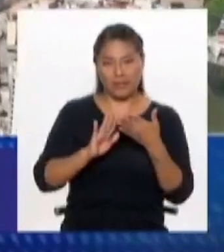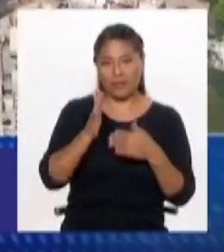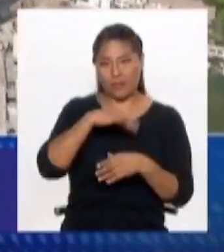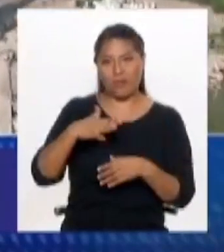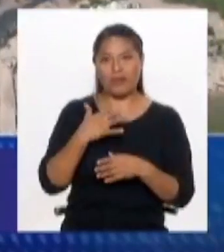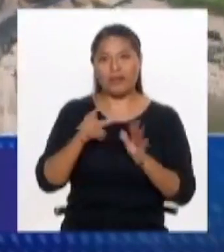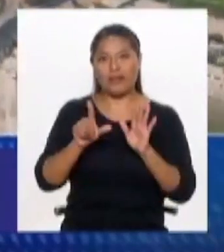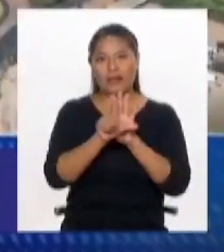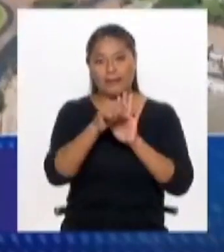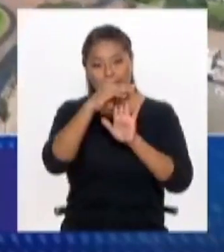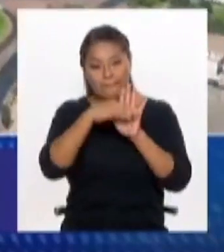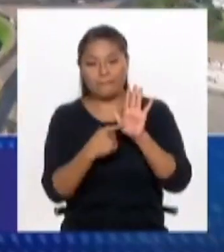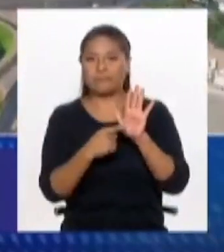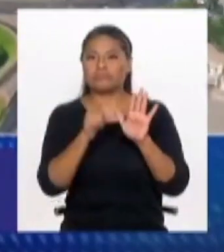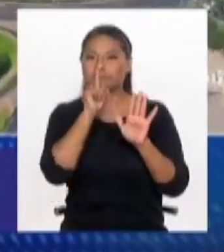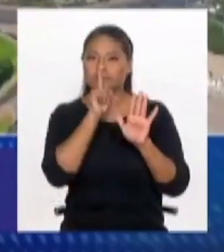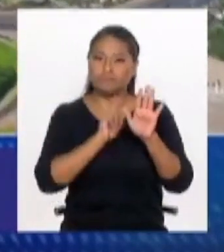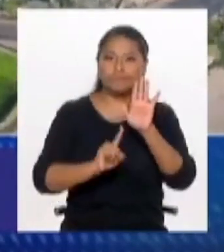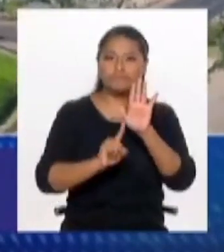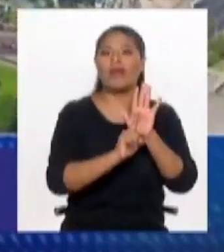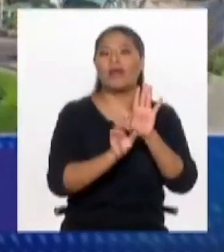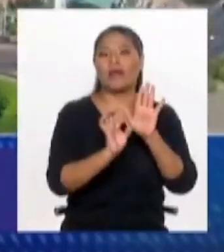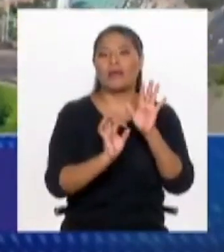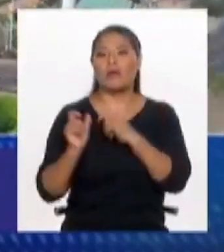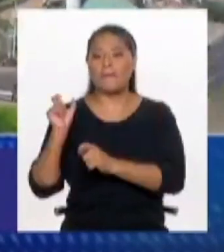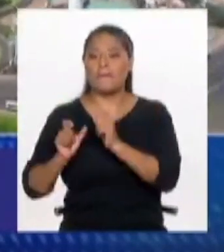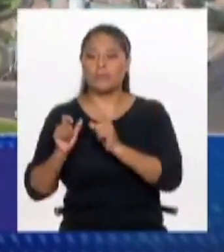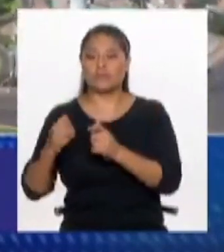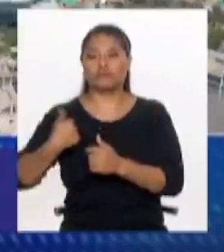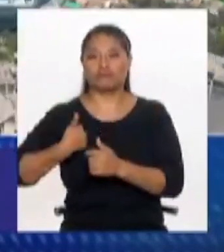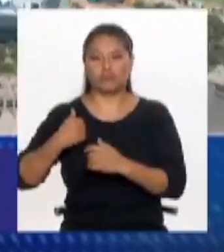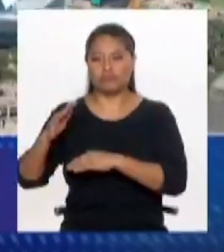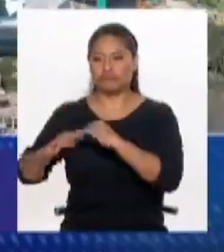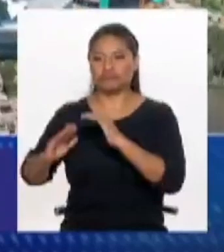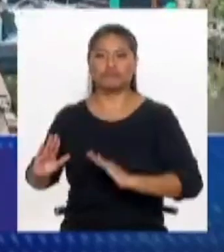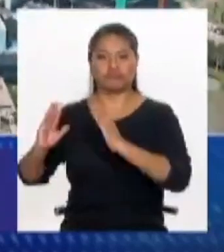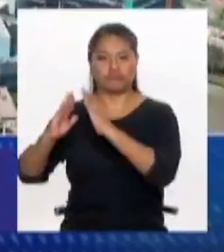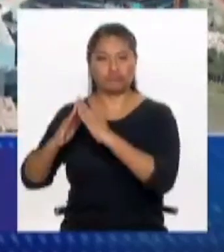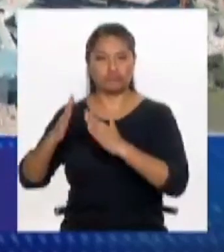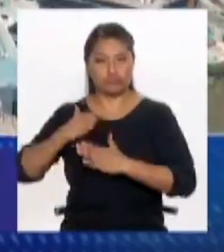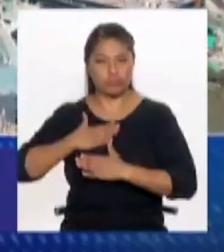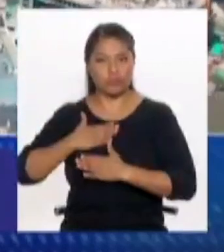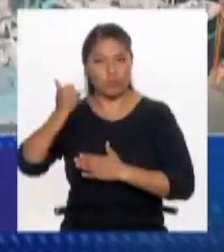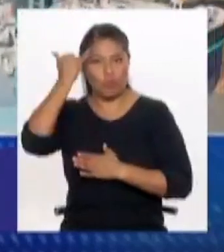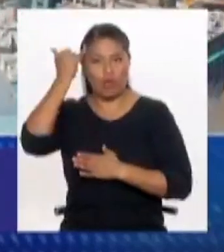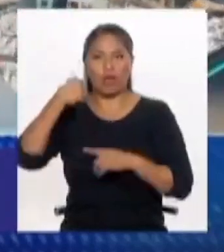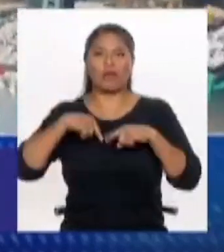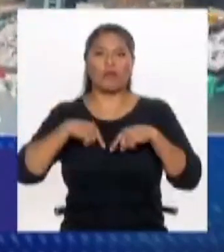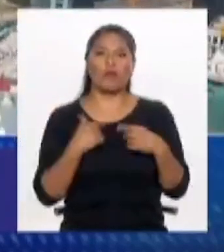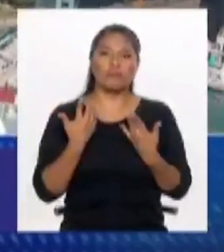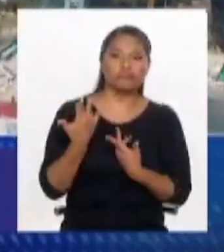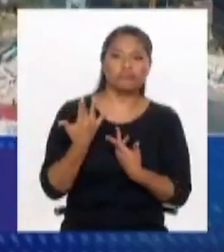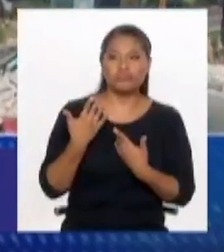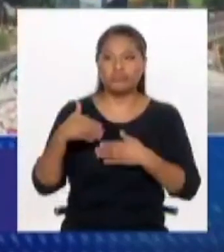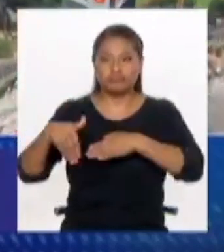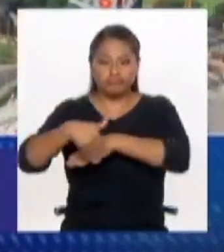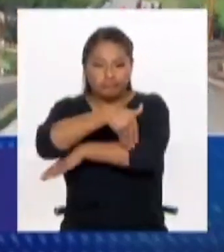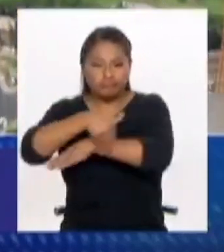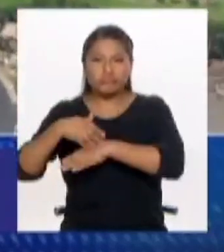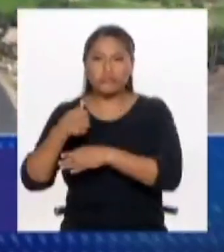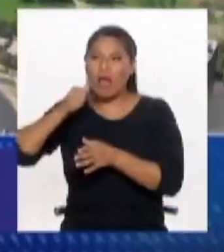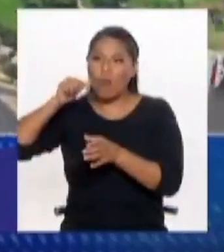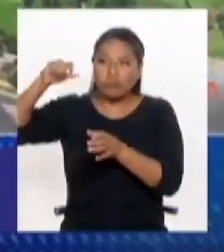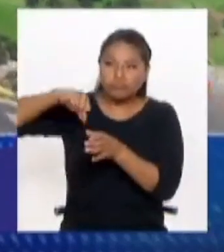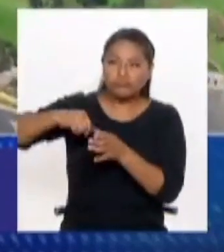informalidad. Entonces, claro, la gente se hace sus cosas. Se construye su casa, se está esperando a ver cómo se agencia el agua,